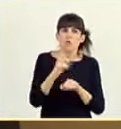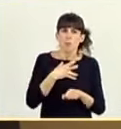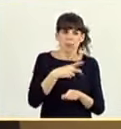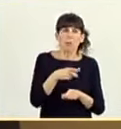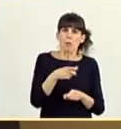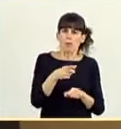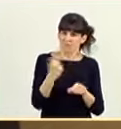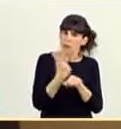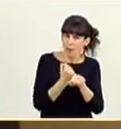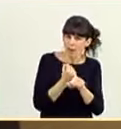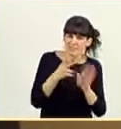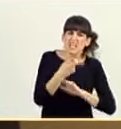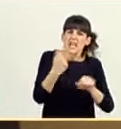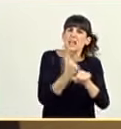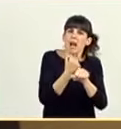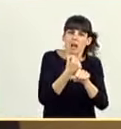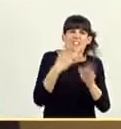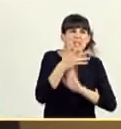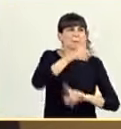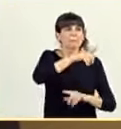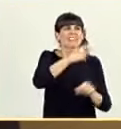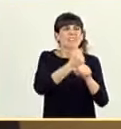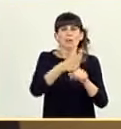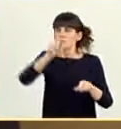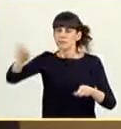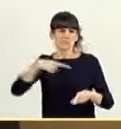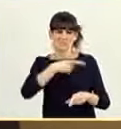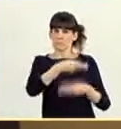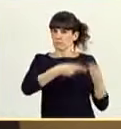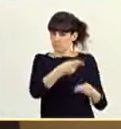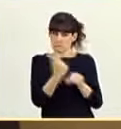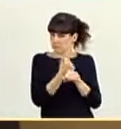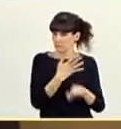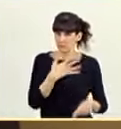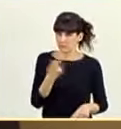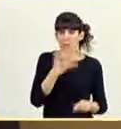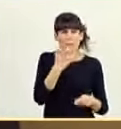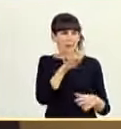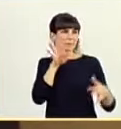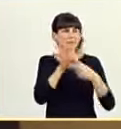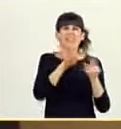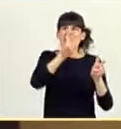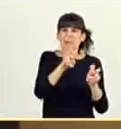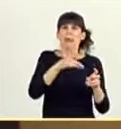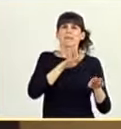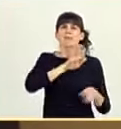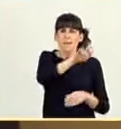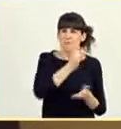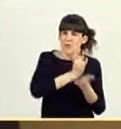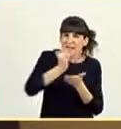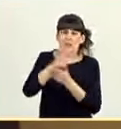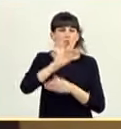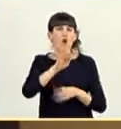hacen. Y lo hacen con estos trabajos que nadie quiere hacer, por ejemplo, vinculados al sector agrícola o al sector